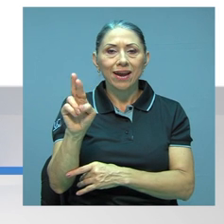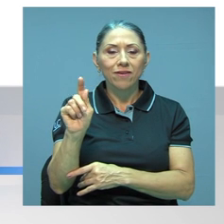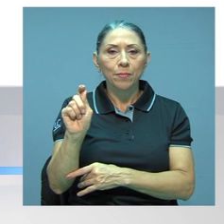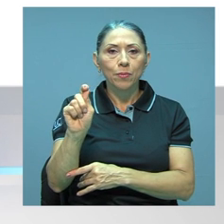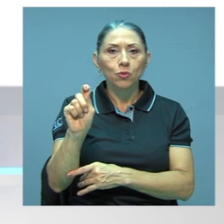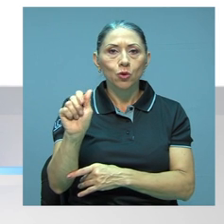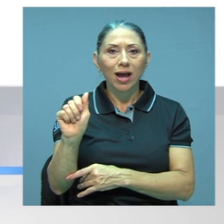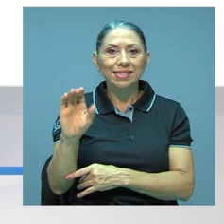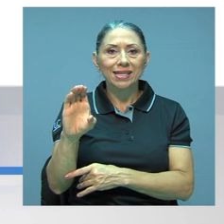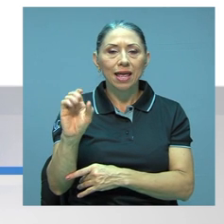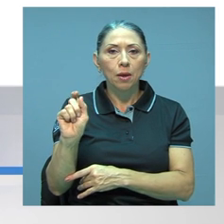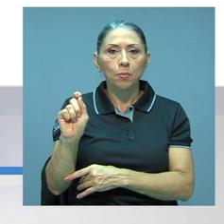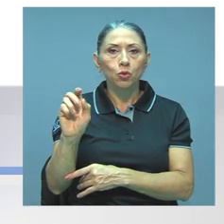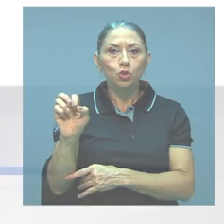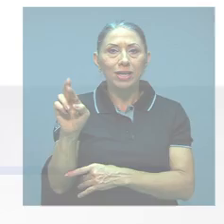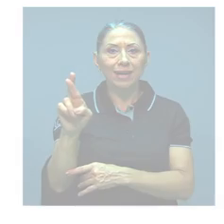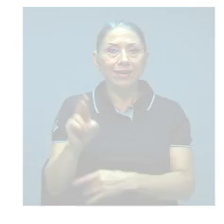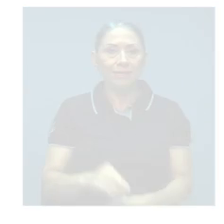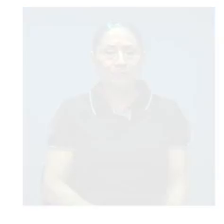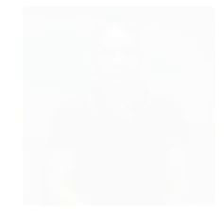.ac.cr